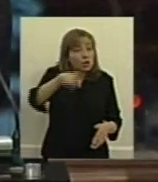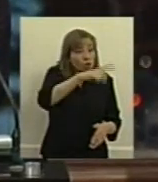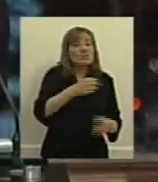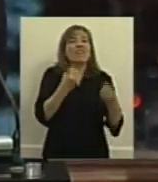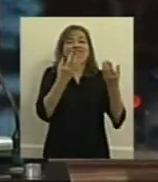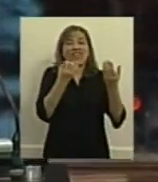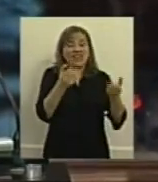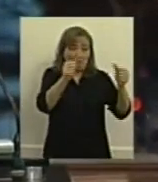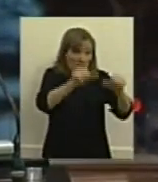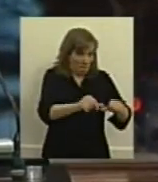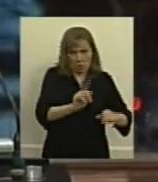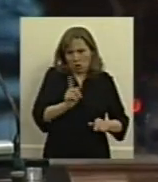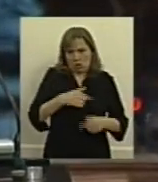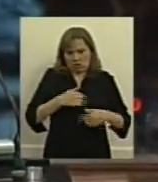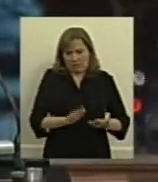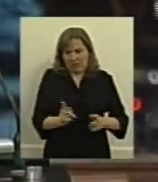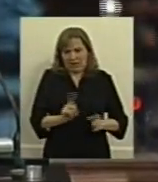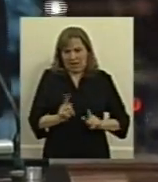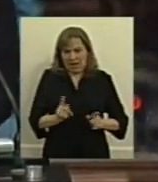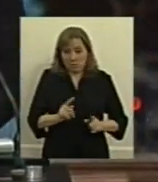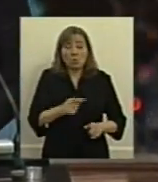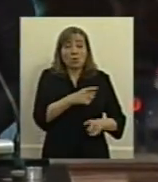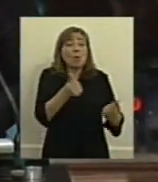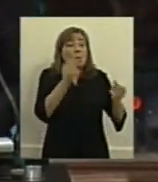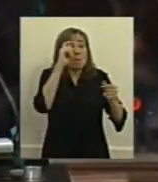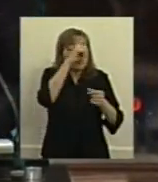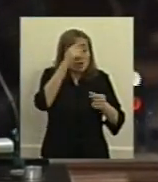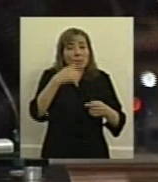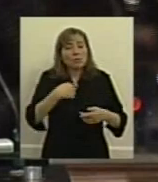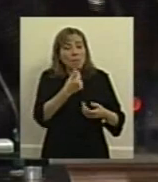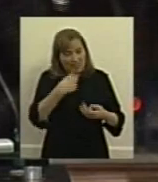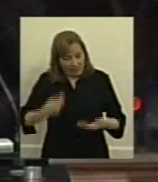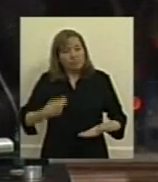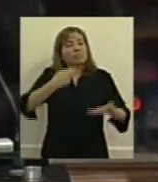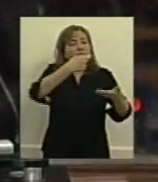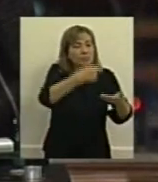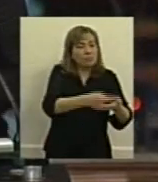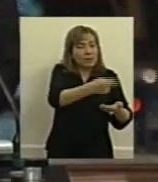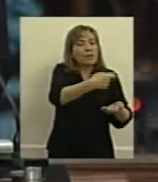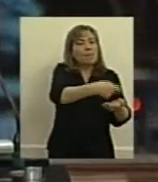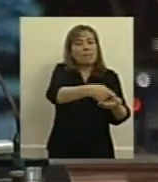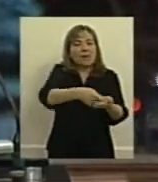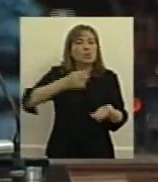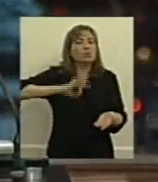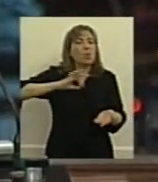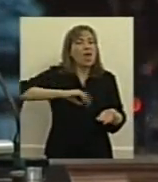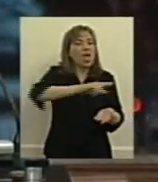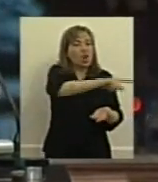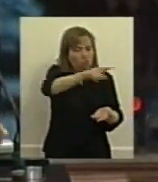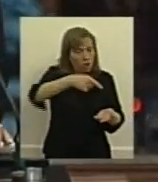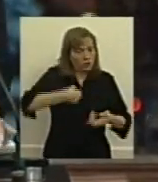es más cuando alguna tuvo problemas hasta los ayudamos a pagar los sueldos para que no cerraran y echaran a la gente así que